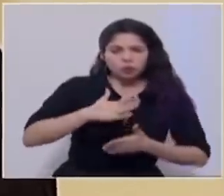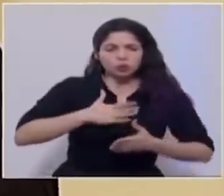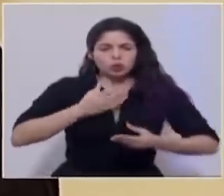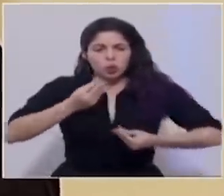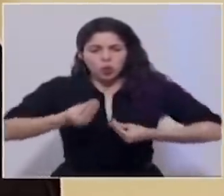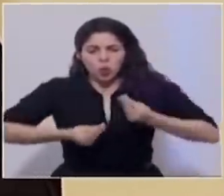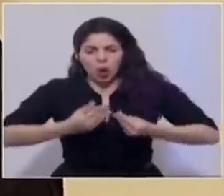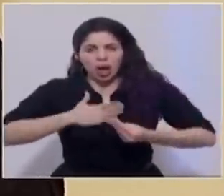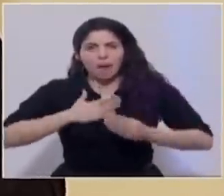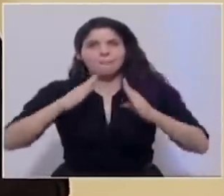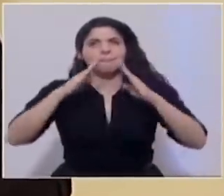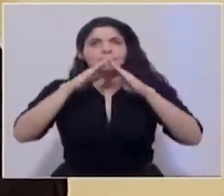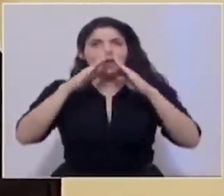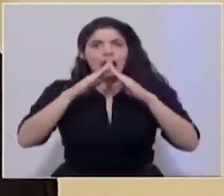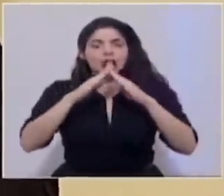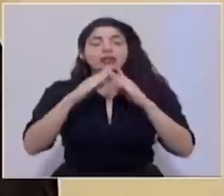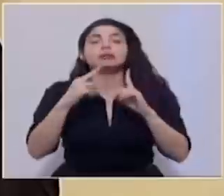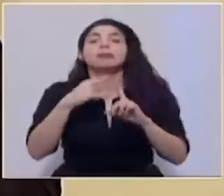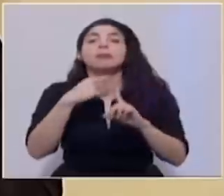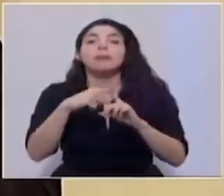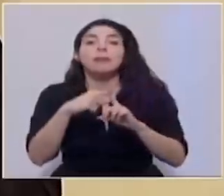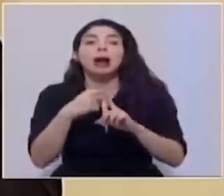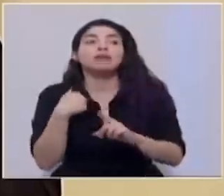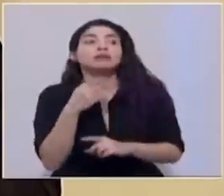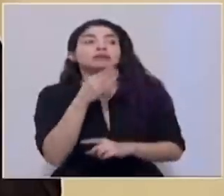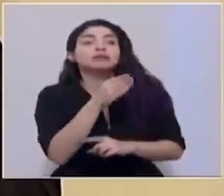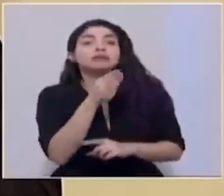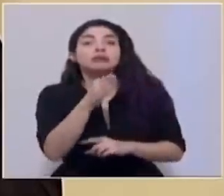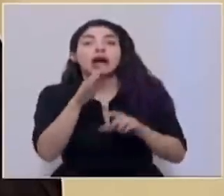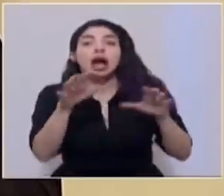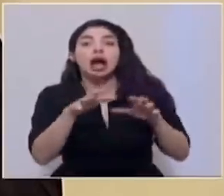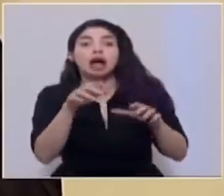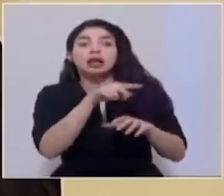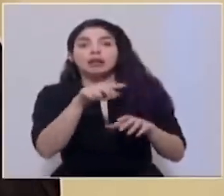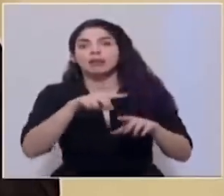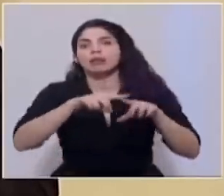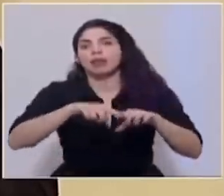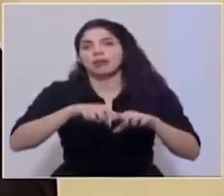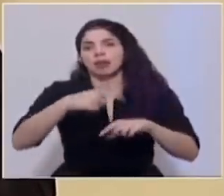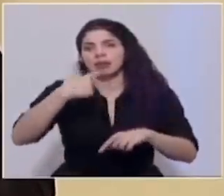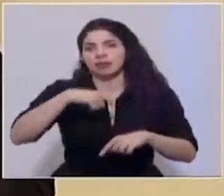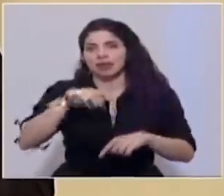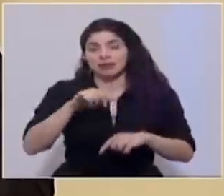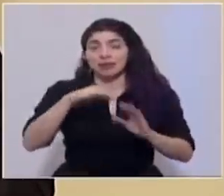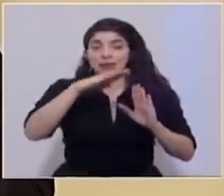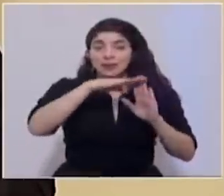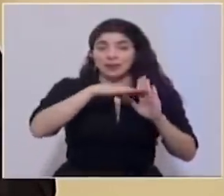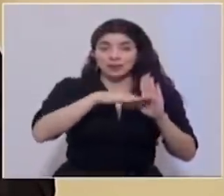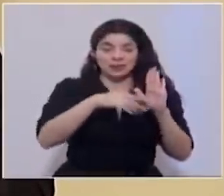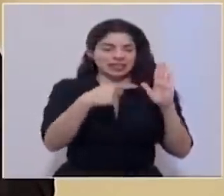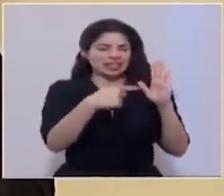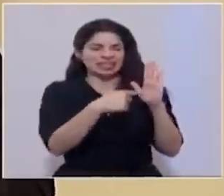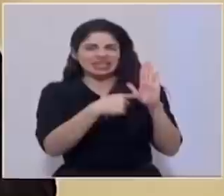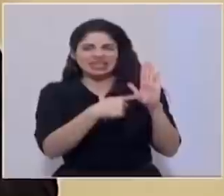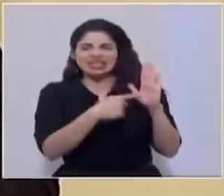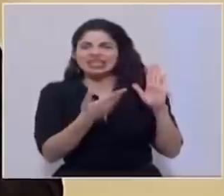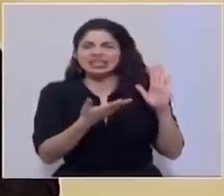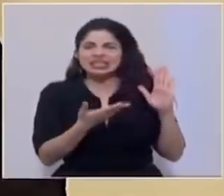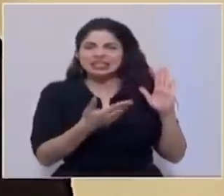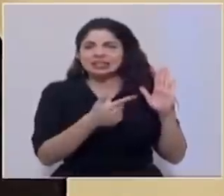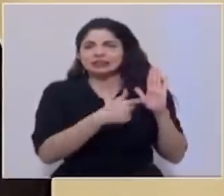desde nuestras casas y también en las diferentes actividades. Y este tema de los protocolos se ha